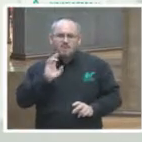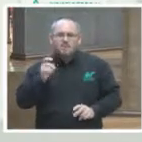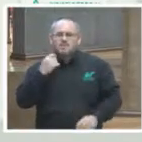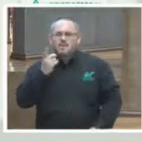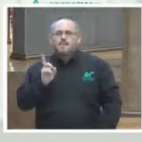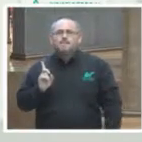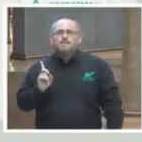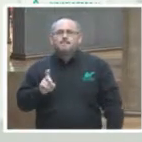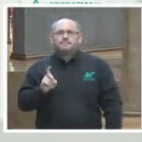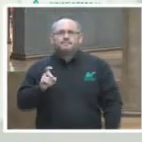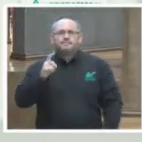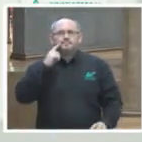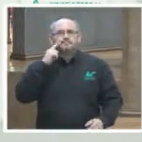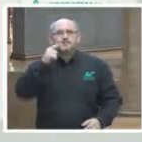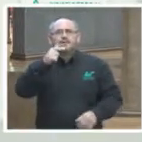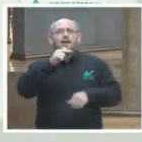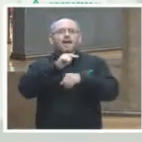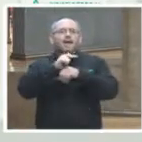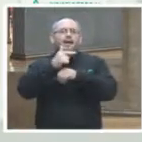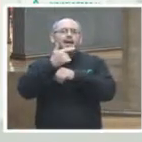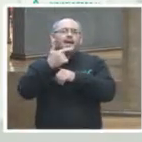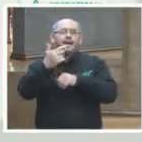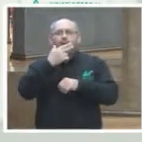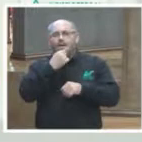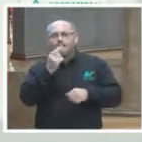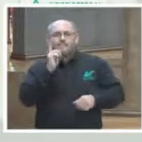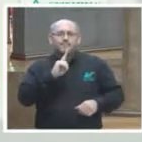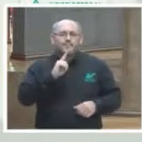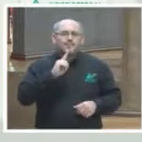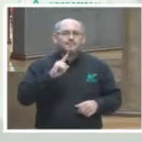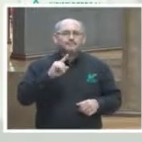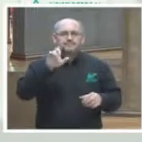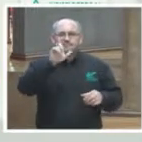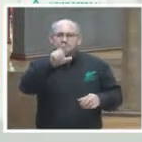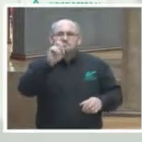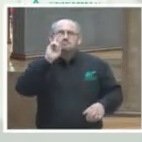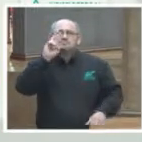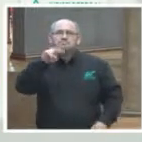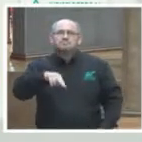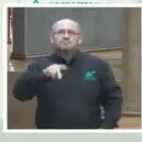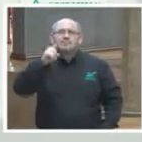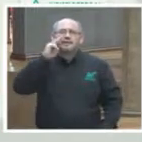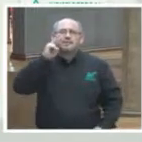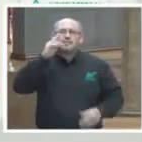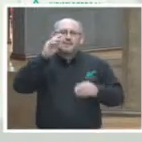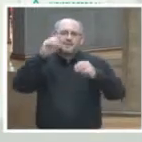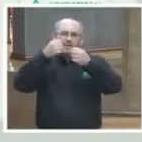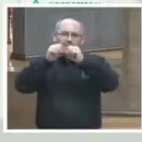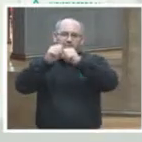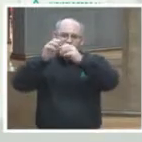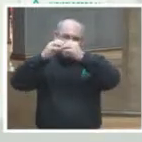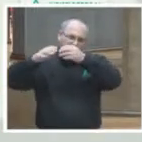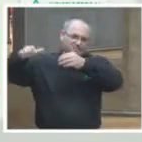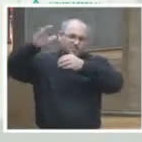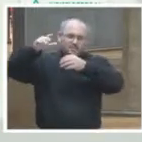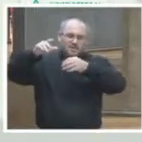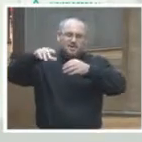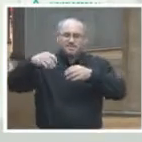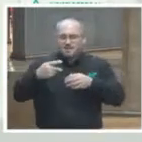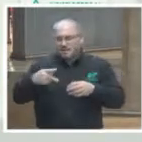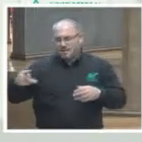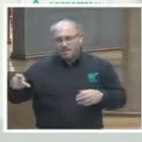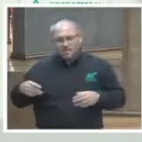por ejemplo al tema de género van a aparecer la tesis y jurisprudencia de la sala superior de los tribunales locales